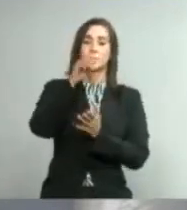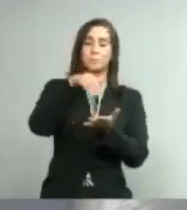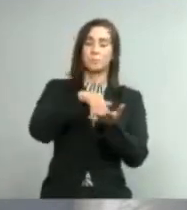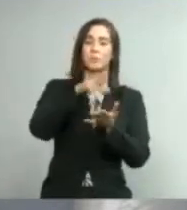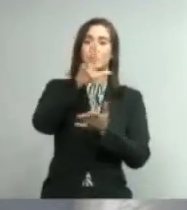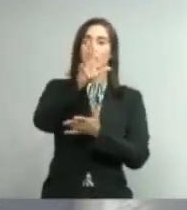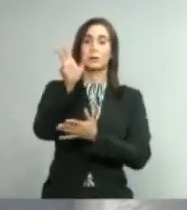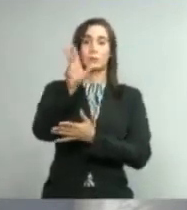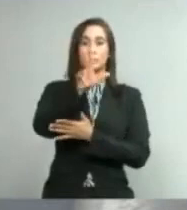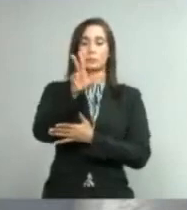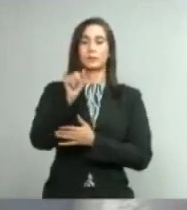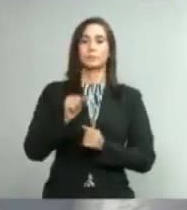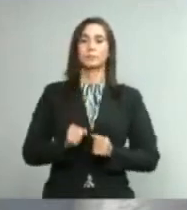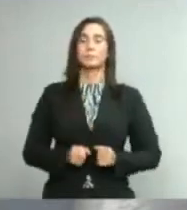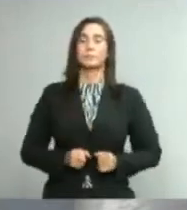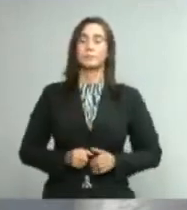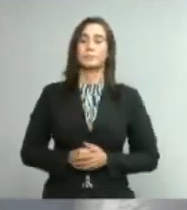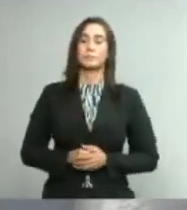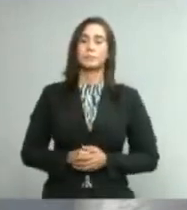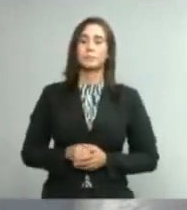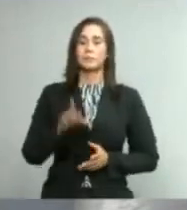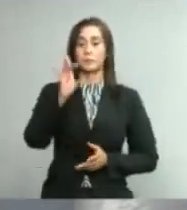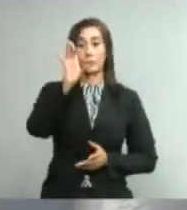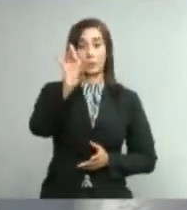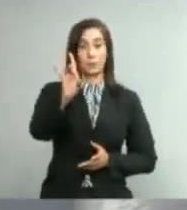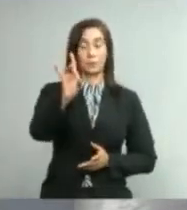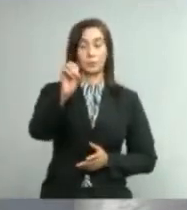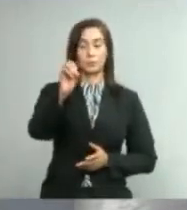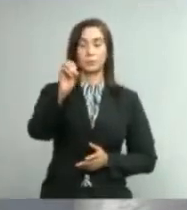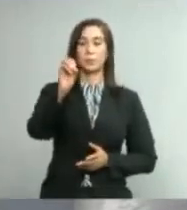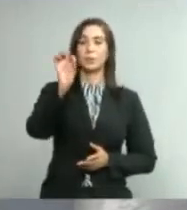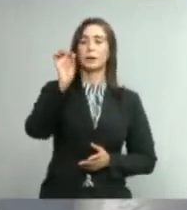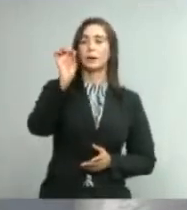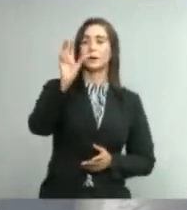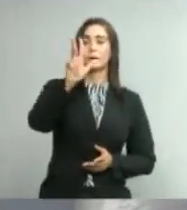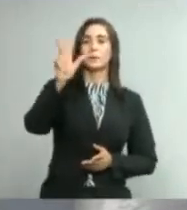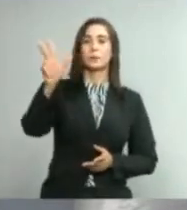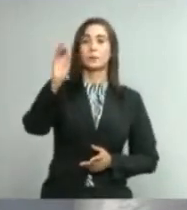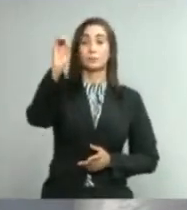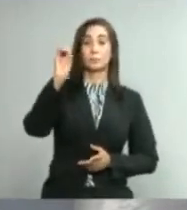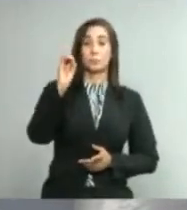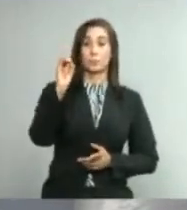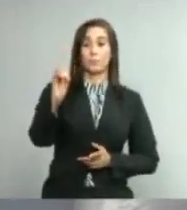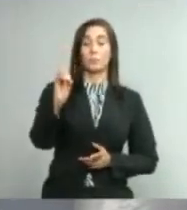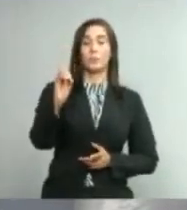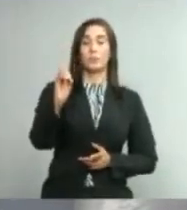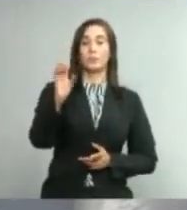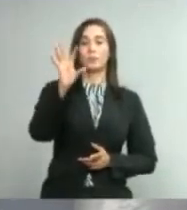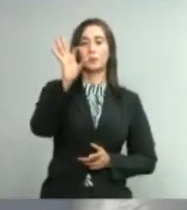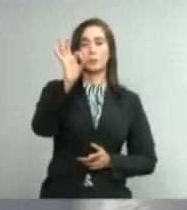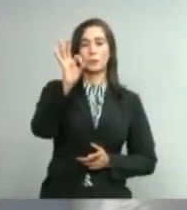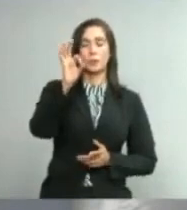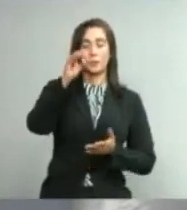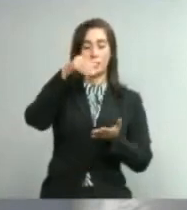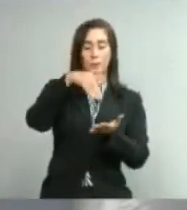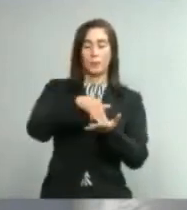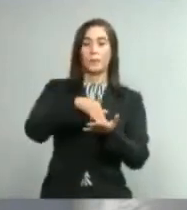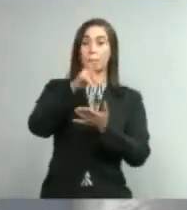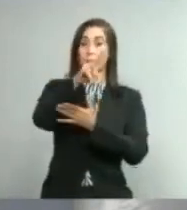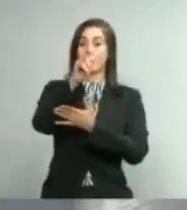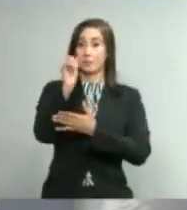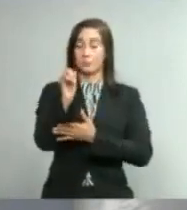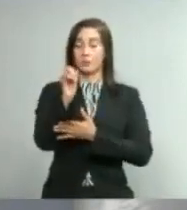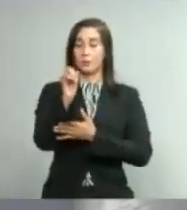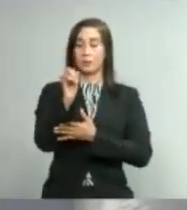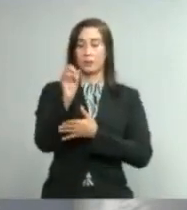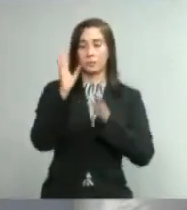casos. El 80.33%, 9.100 casos,